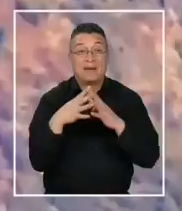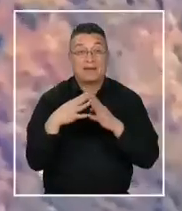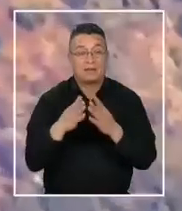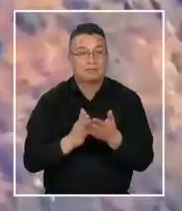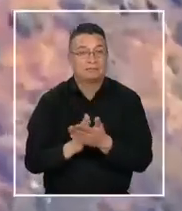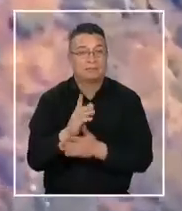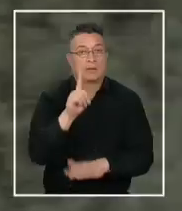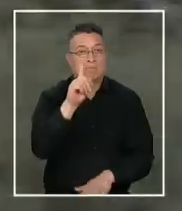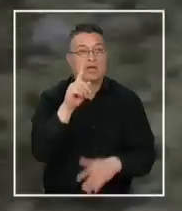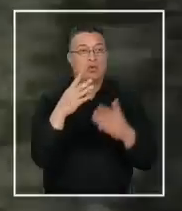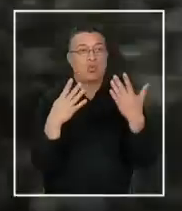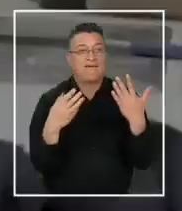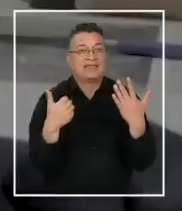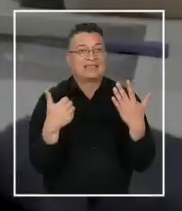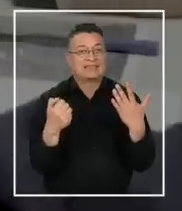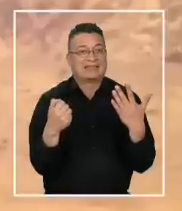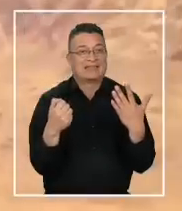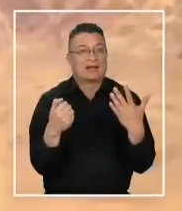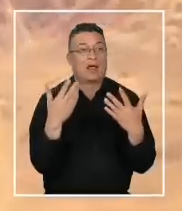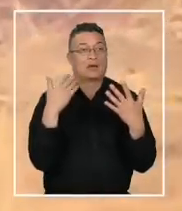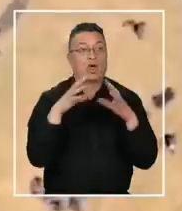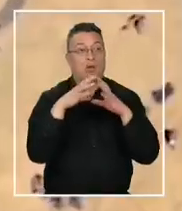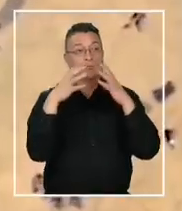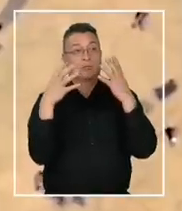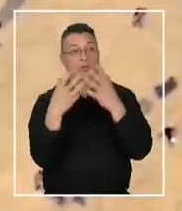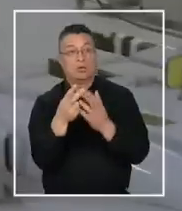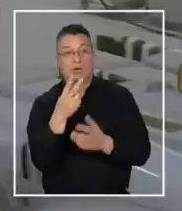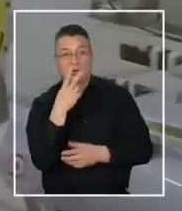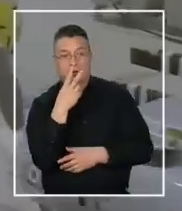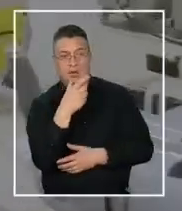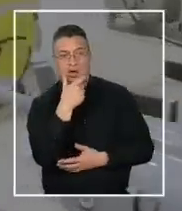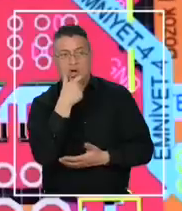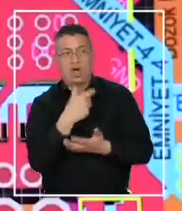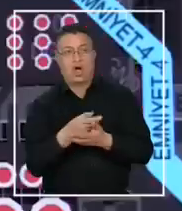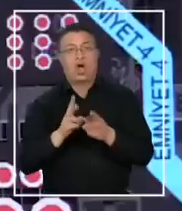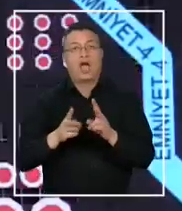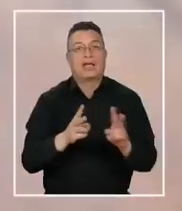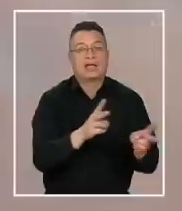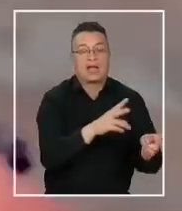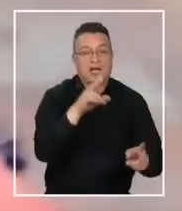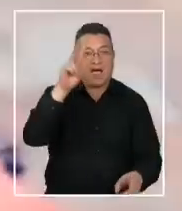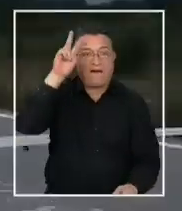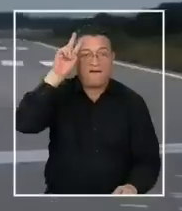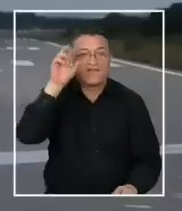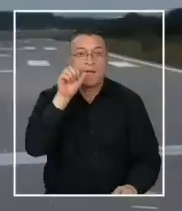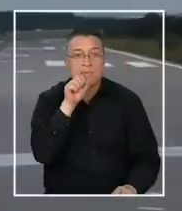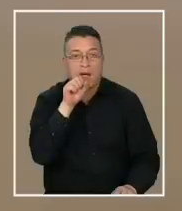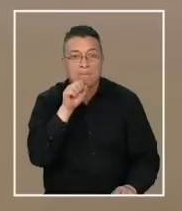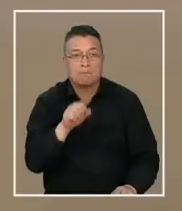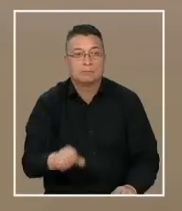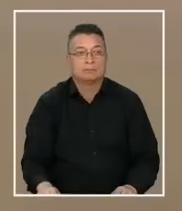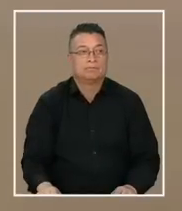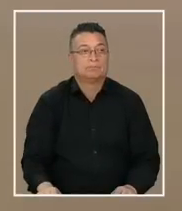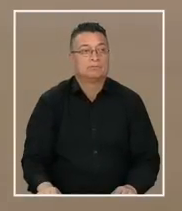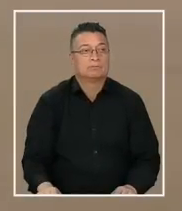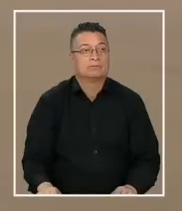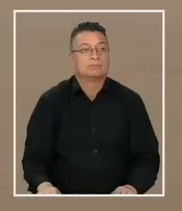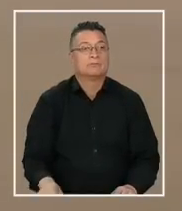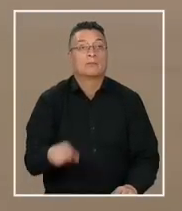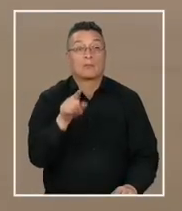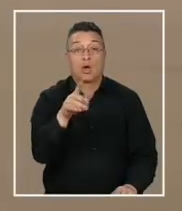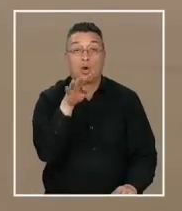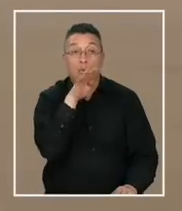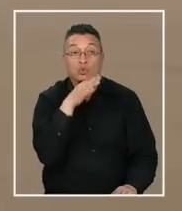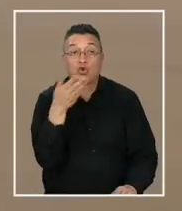los años 60, cuando el mundo miraba con asombro la guerra de Vietnam. Los que se utilizan